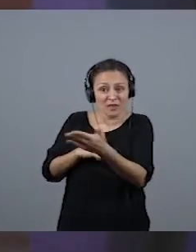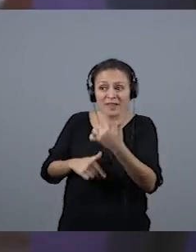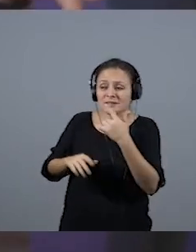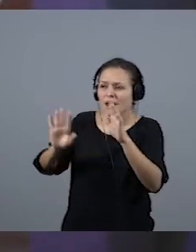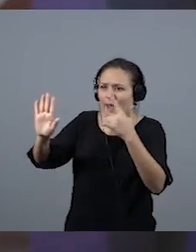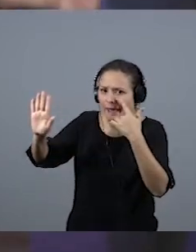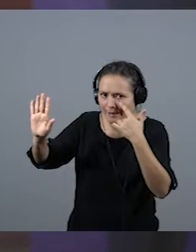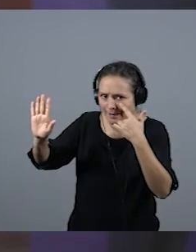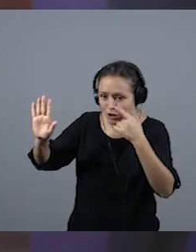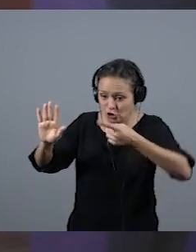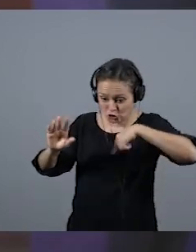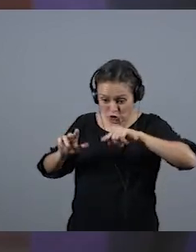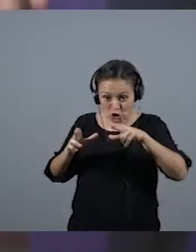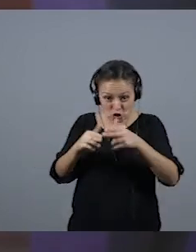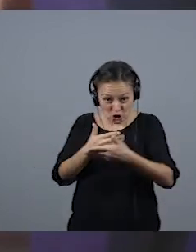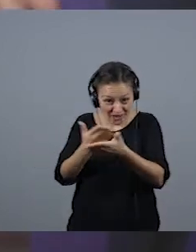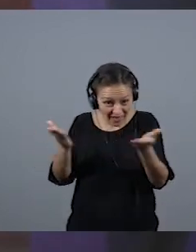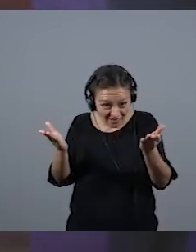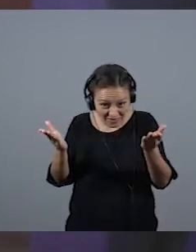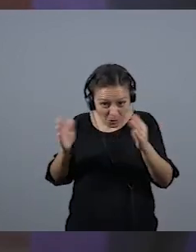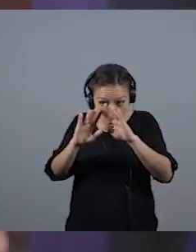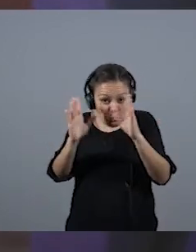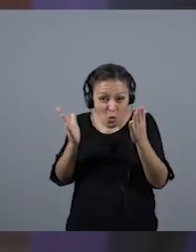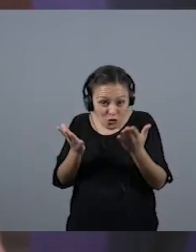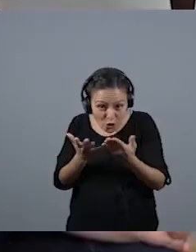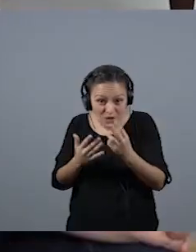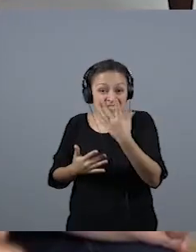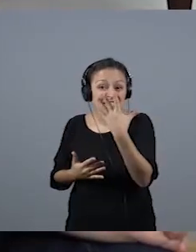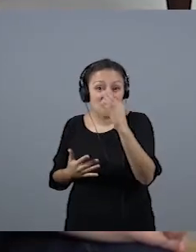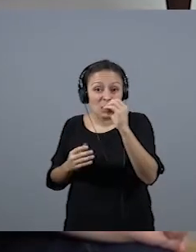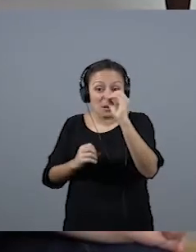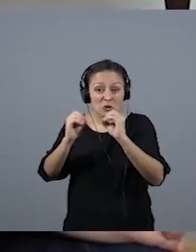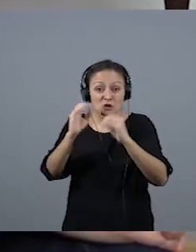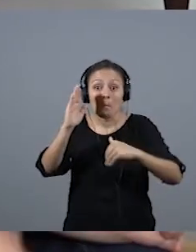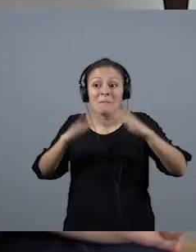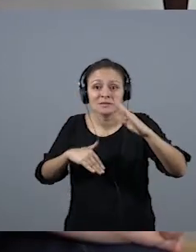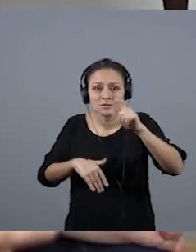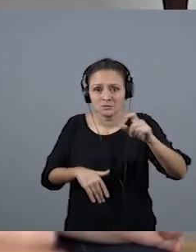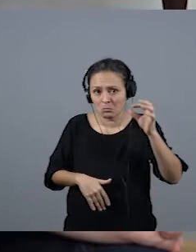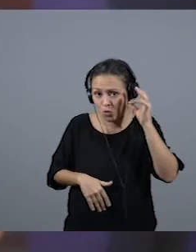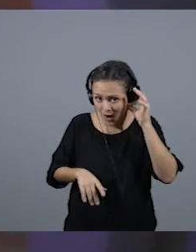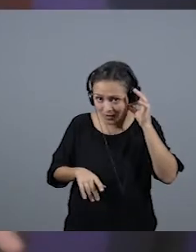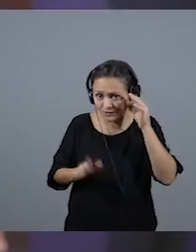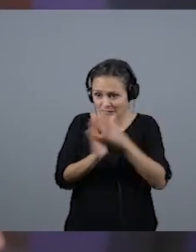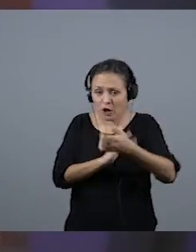más del 50%, somos el 50% de la población. Las mujeres cumplimos un papel importante,